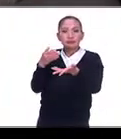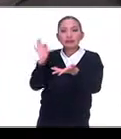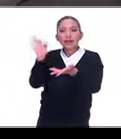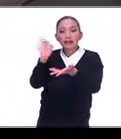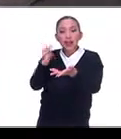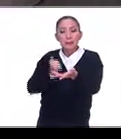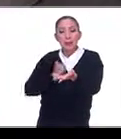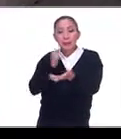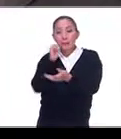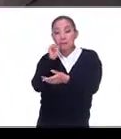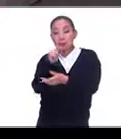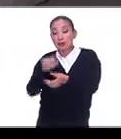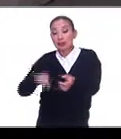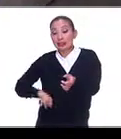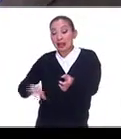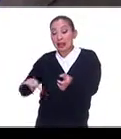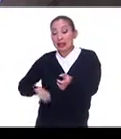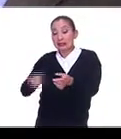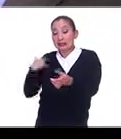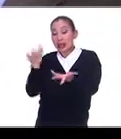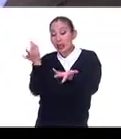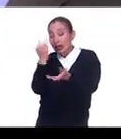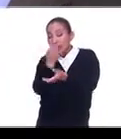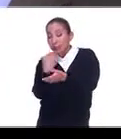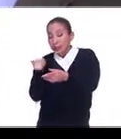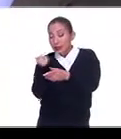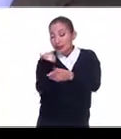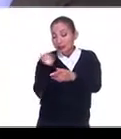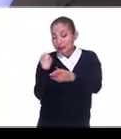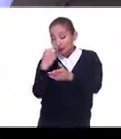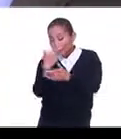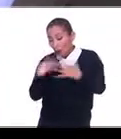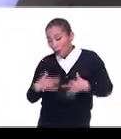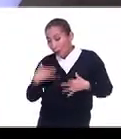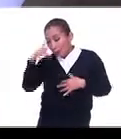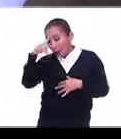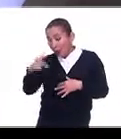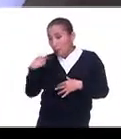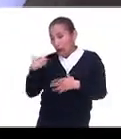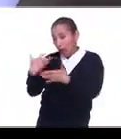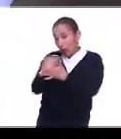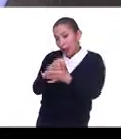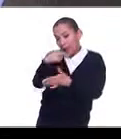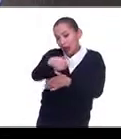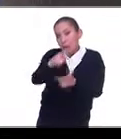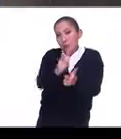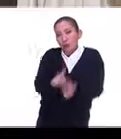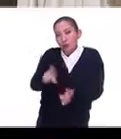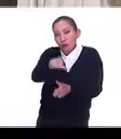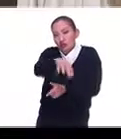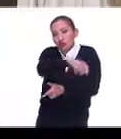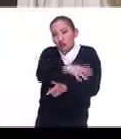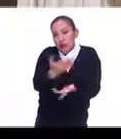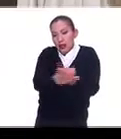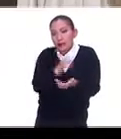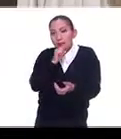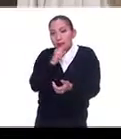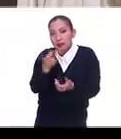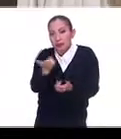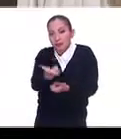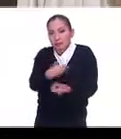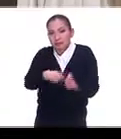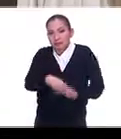aprovechar ese interés por los diseños mexicanos, pero que generen ganancias también para los pueblos originarios? Primero,